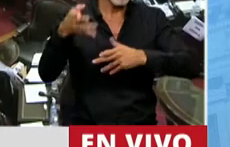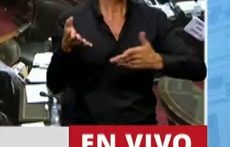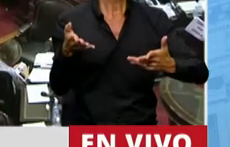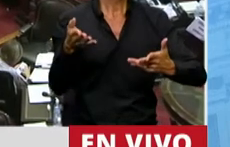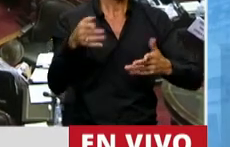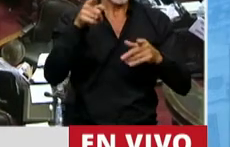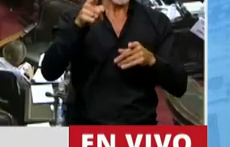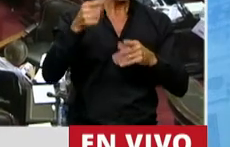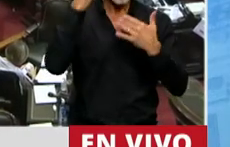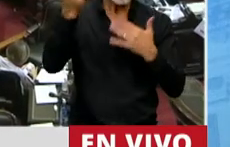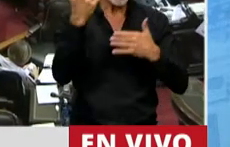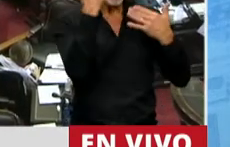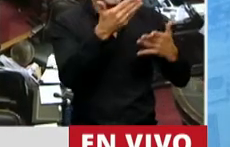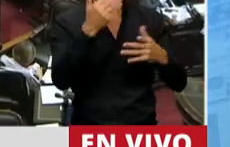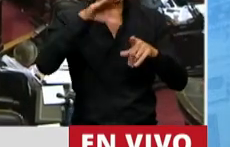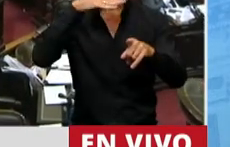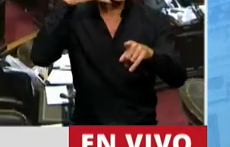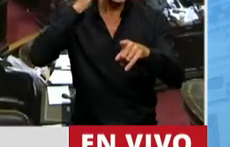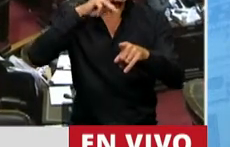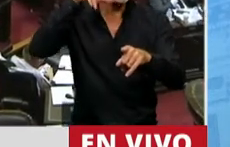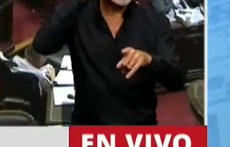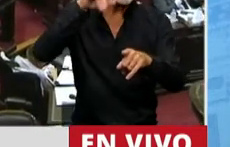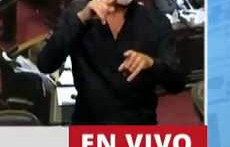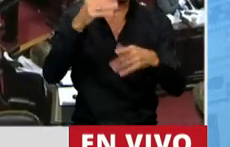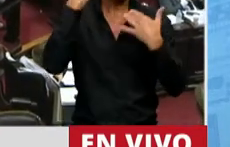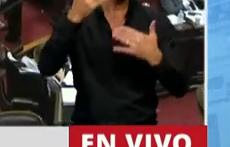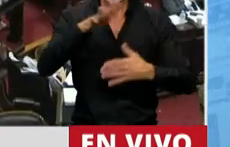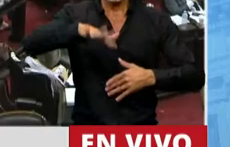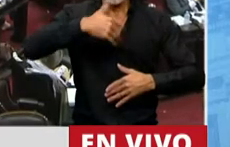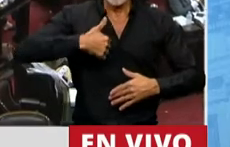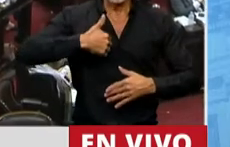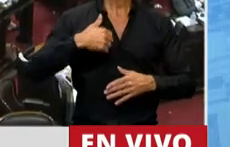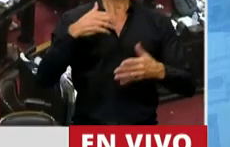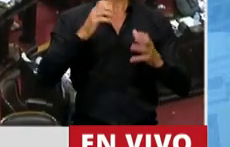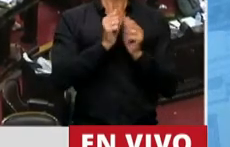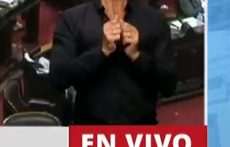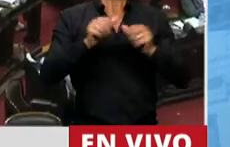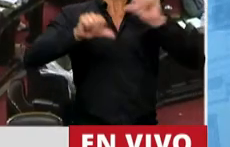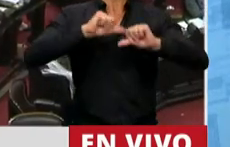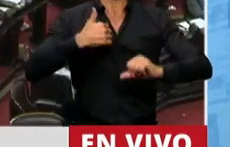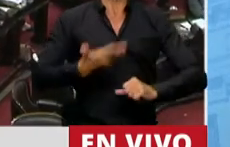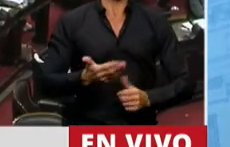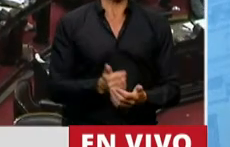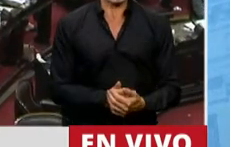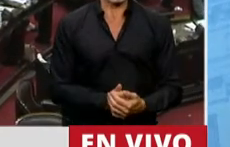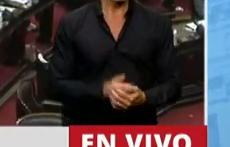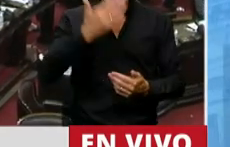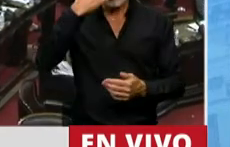en homenaje a Arturo Jauretche y en homenaje a nuestro pueblo. Y permítanme, finalmente,